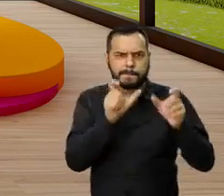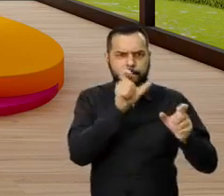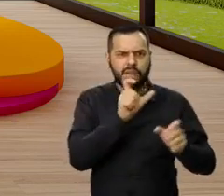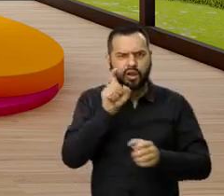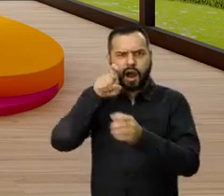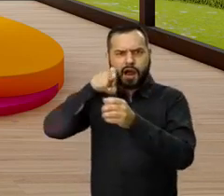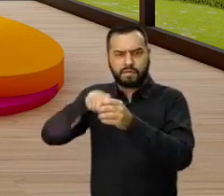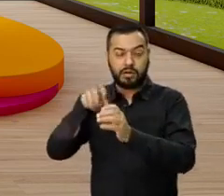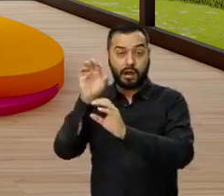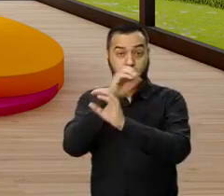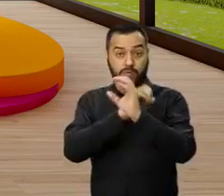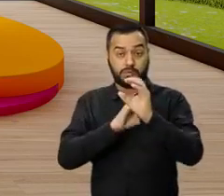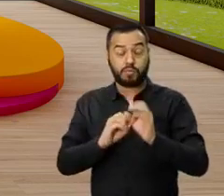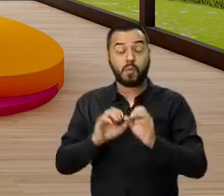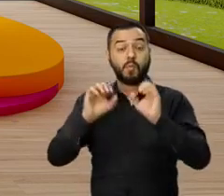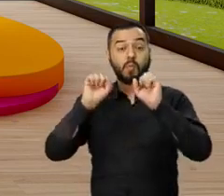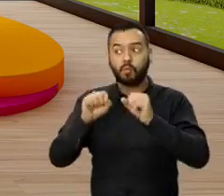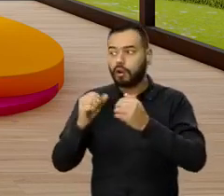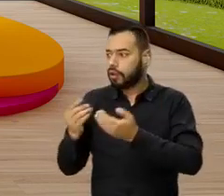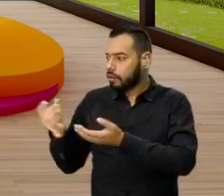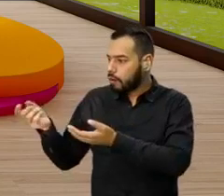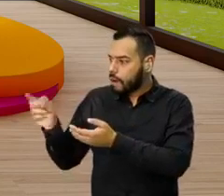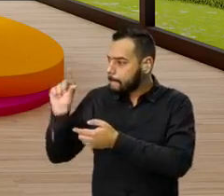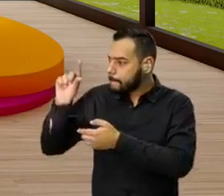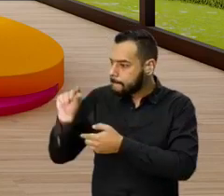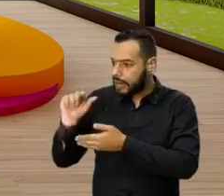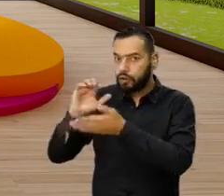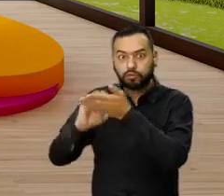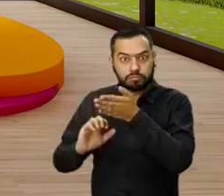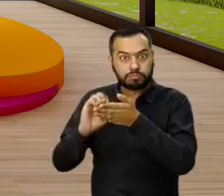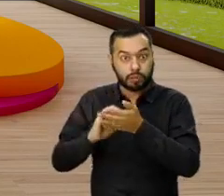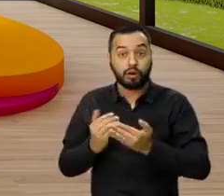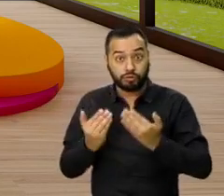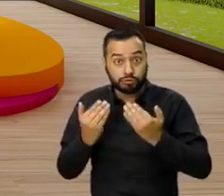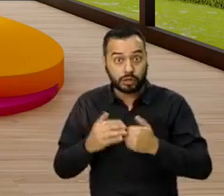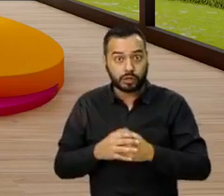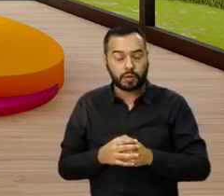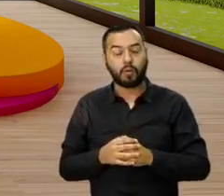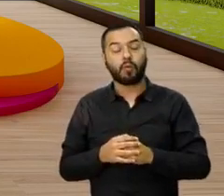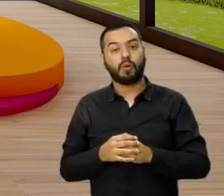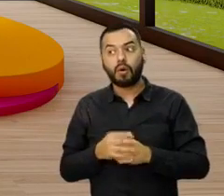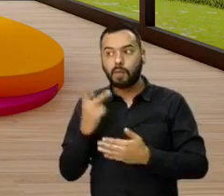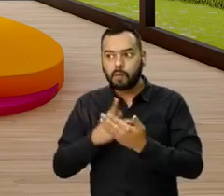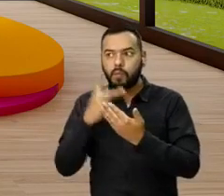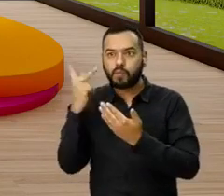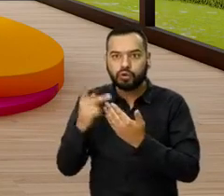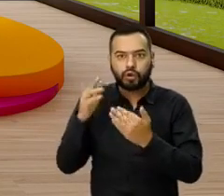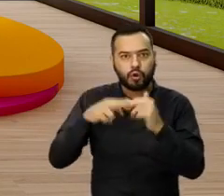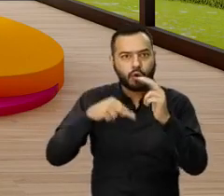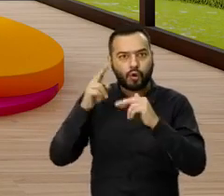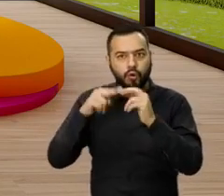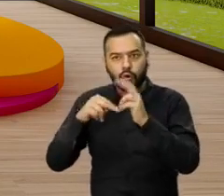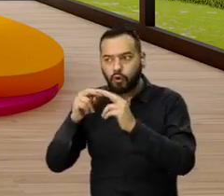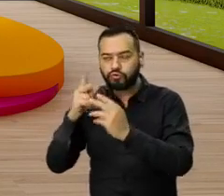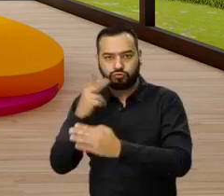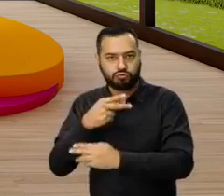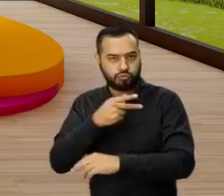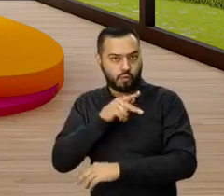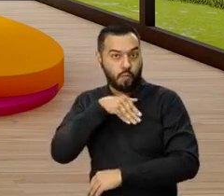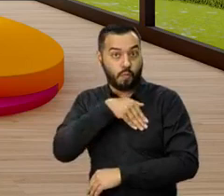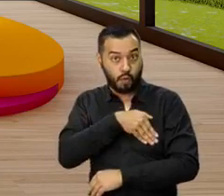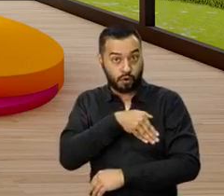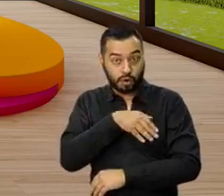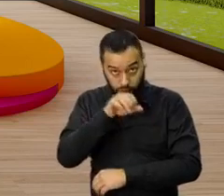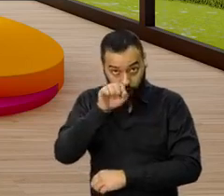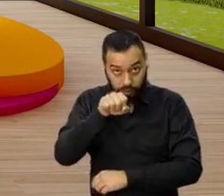caja de compensación van a obtener estos descuentos, estos beneficios comprando en proyectos con constructora Bolívar. Así